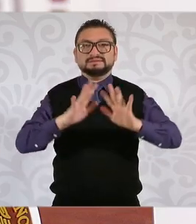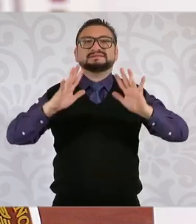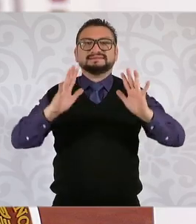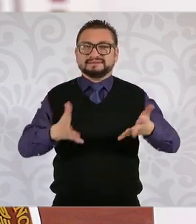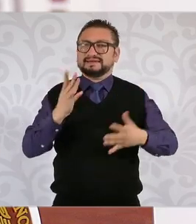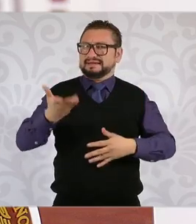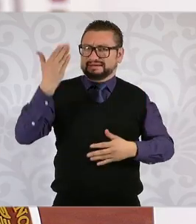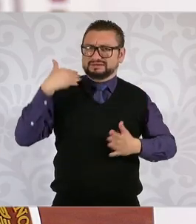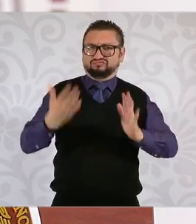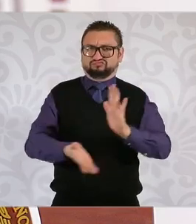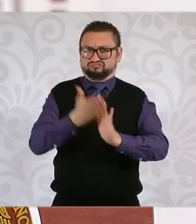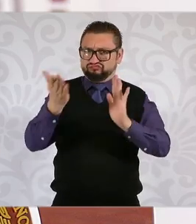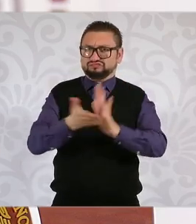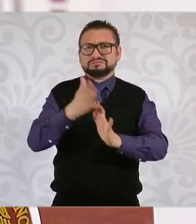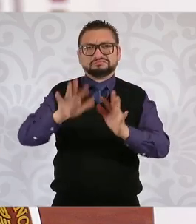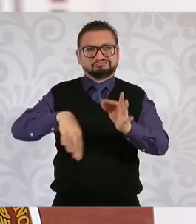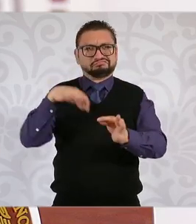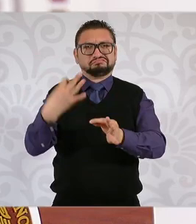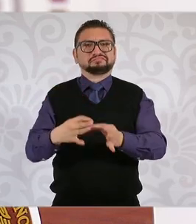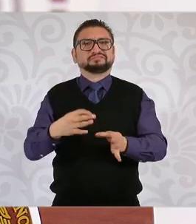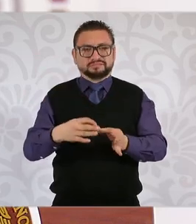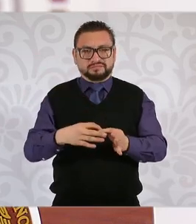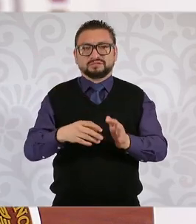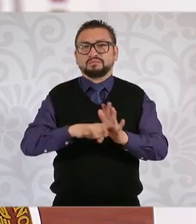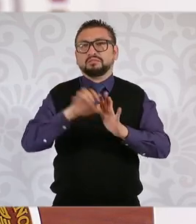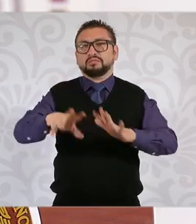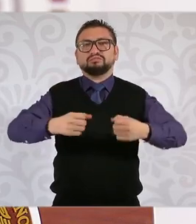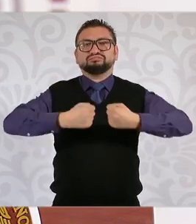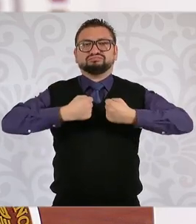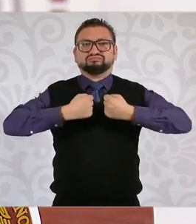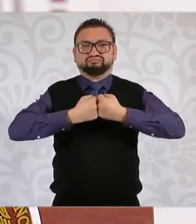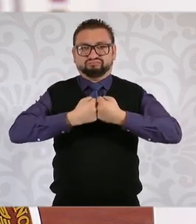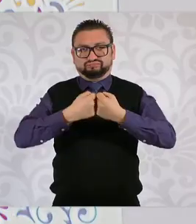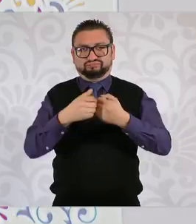hicieron obras en la frontera